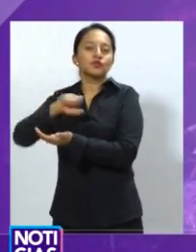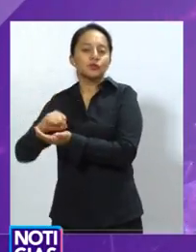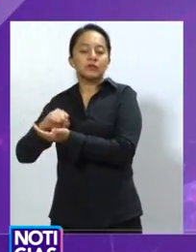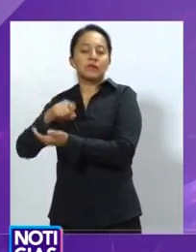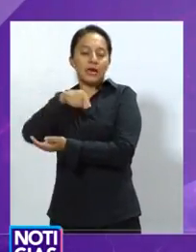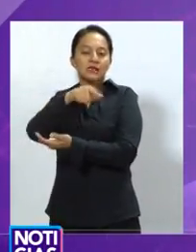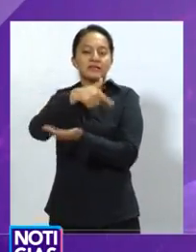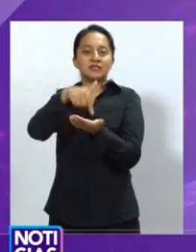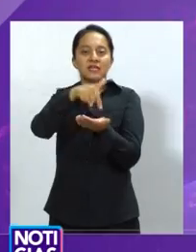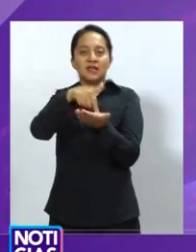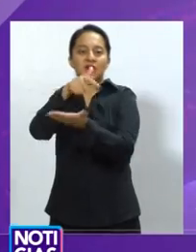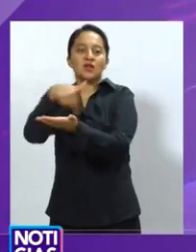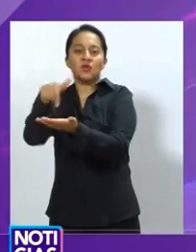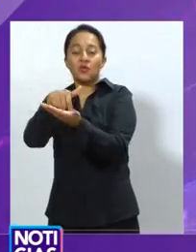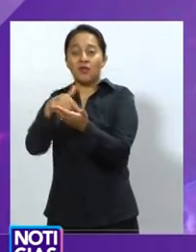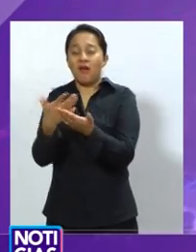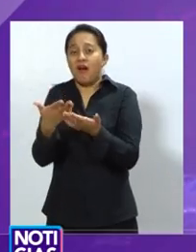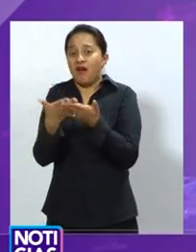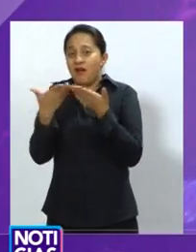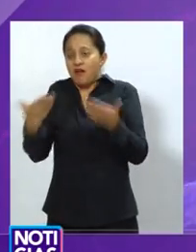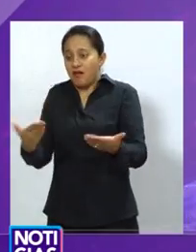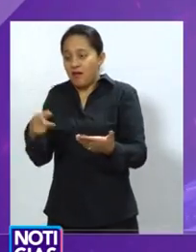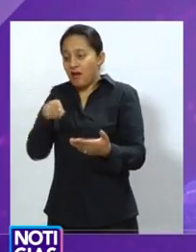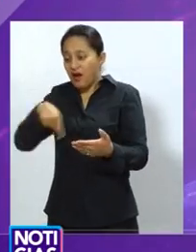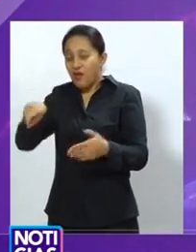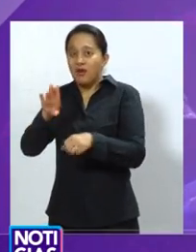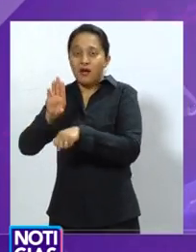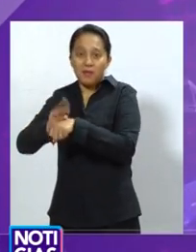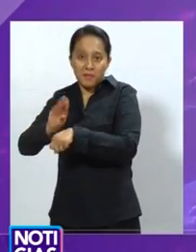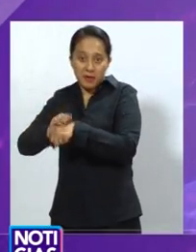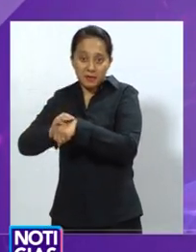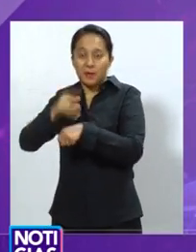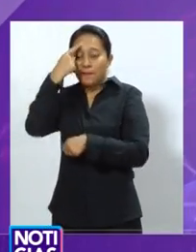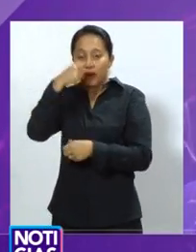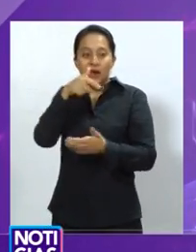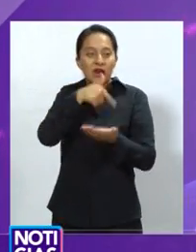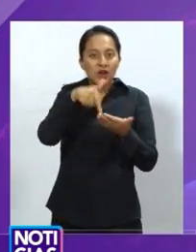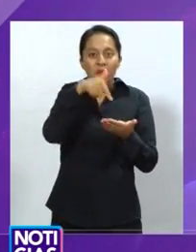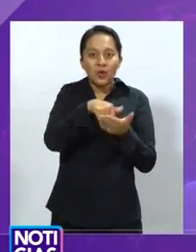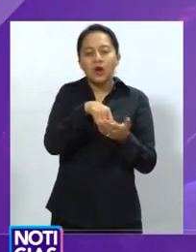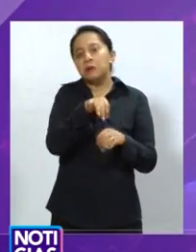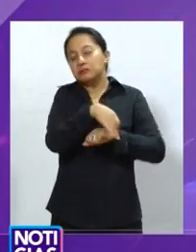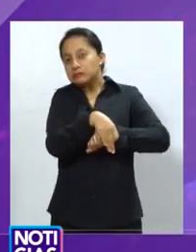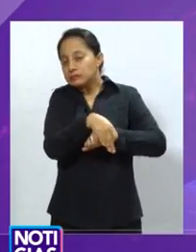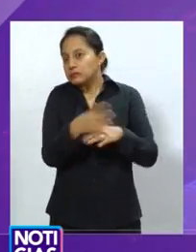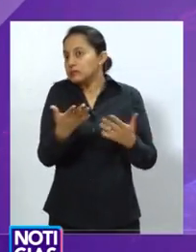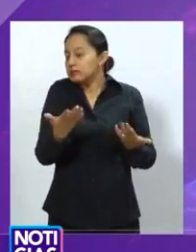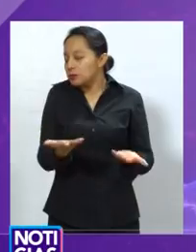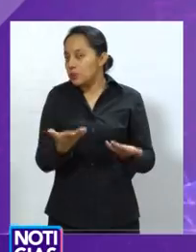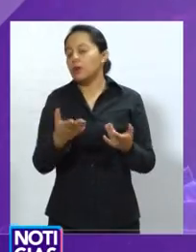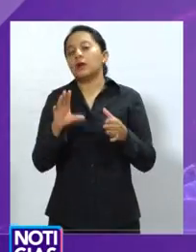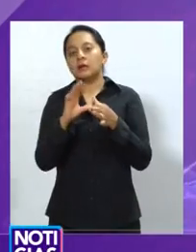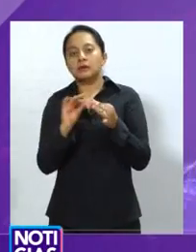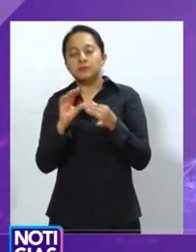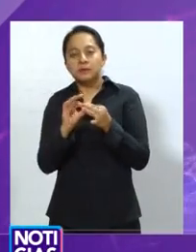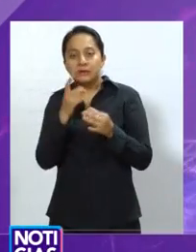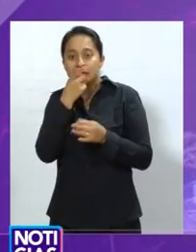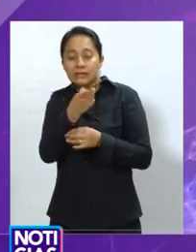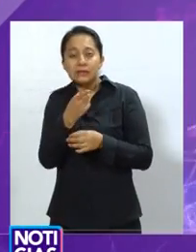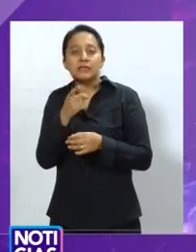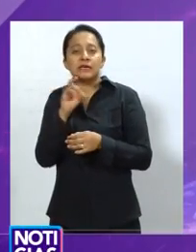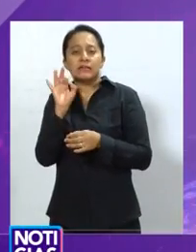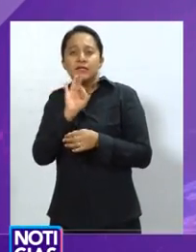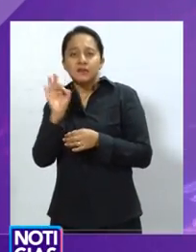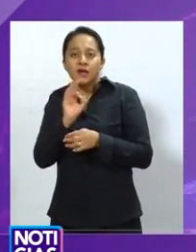También está la posibilidad de que en determinado momento si hay obras que se tengan que realizar en mercados o en